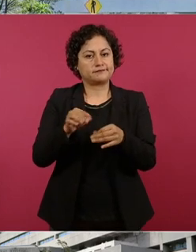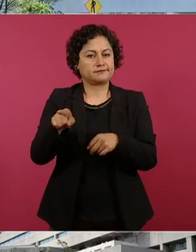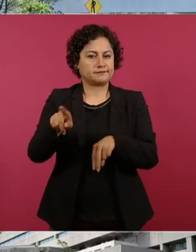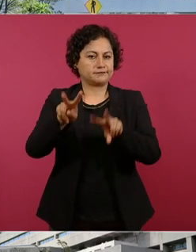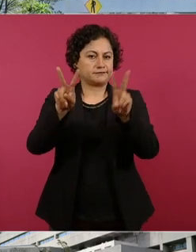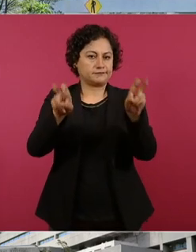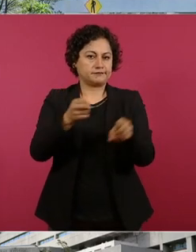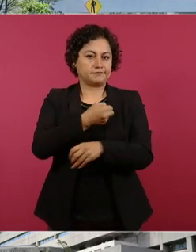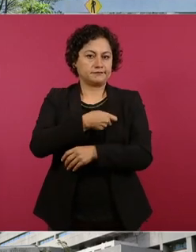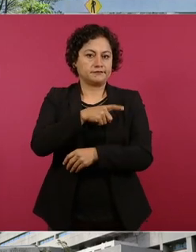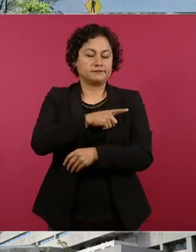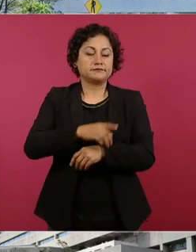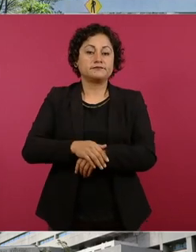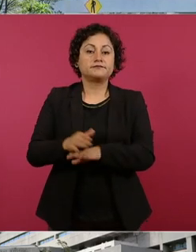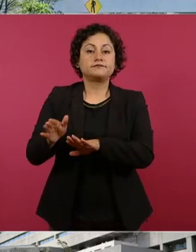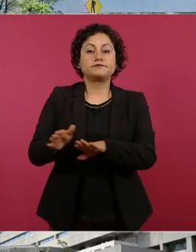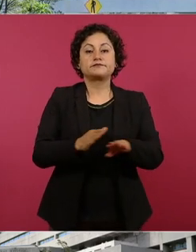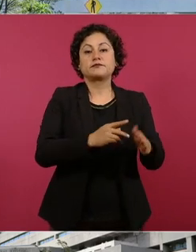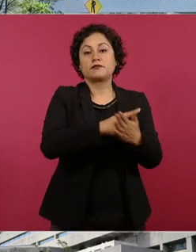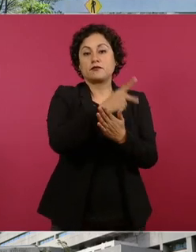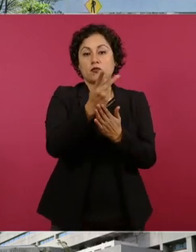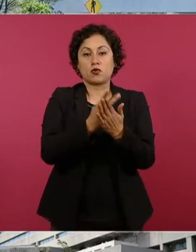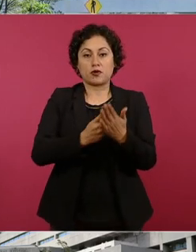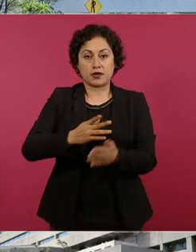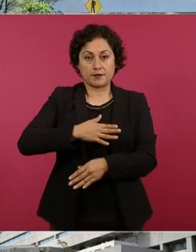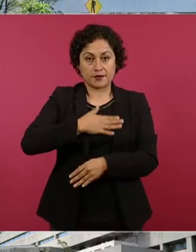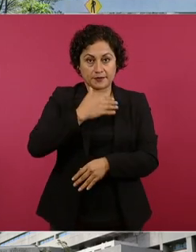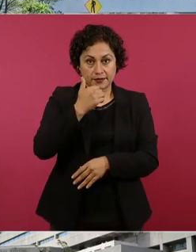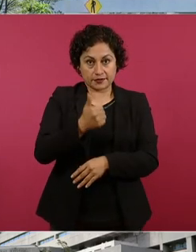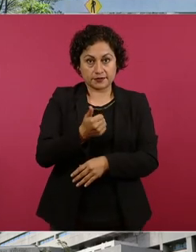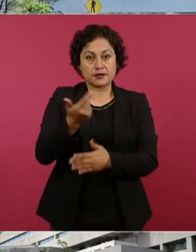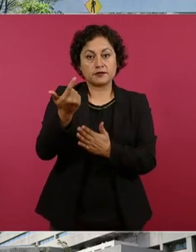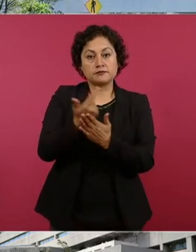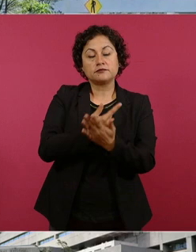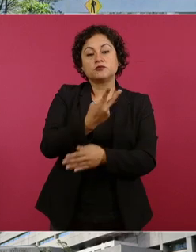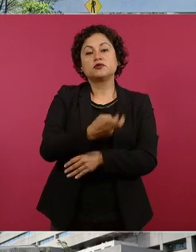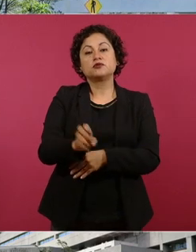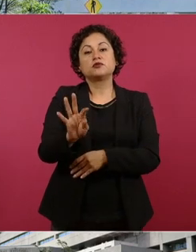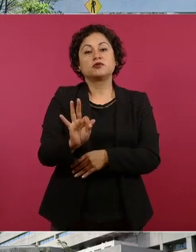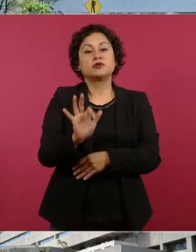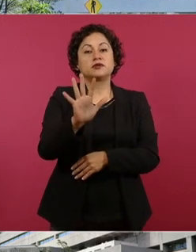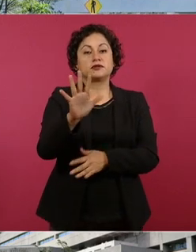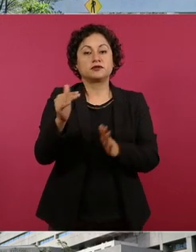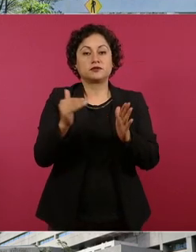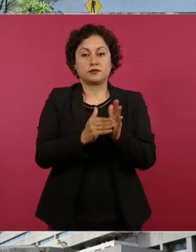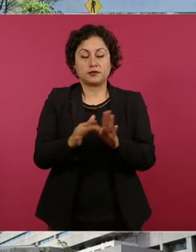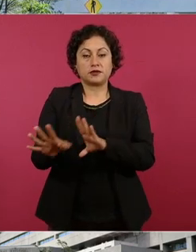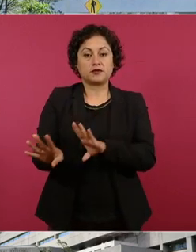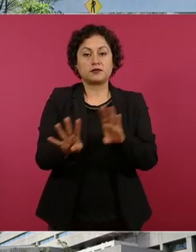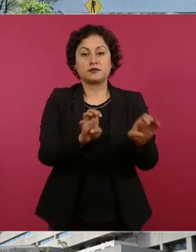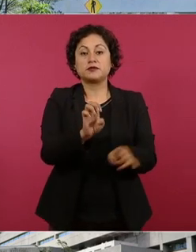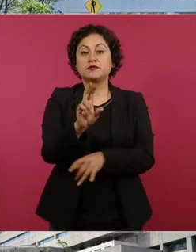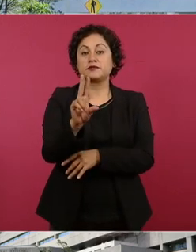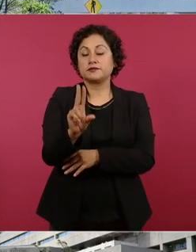Respecto a los programas de bienestar, 245 mil 980